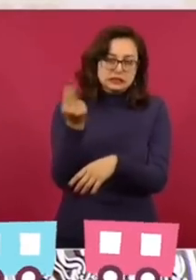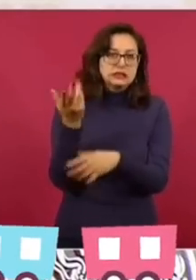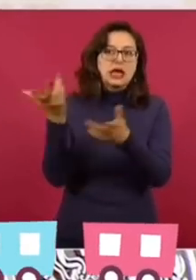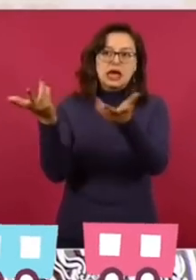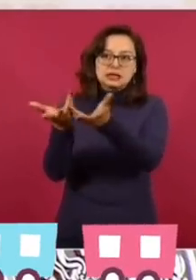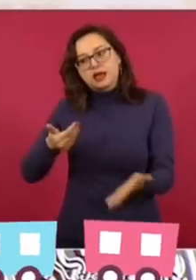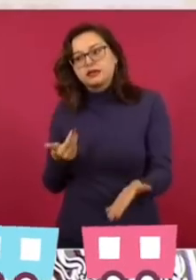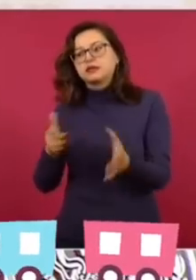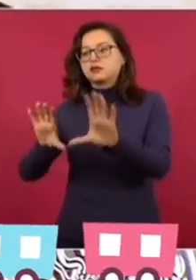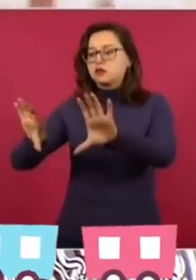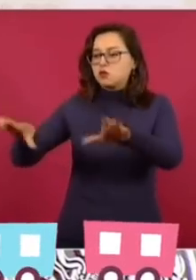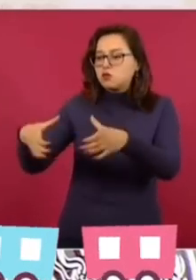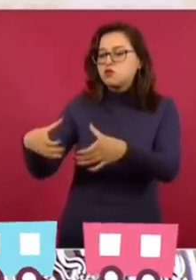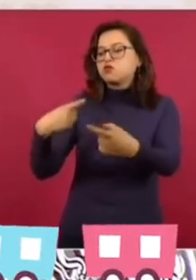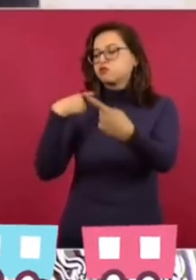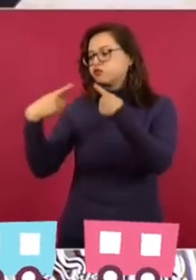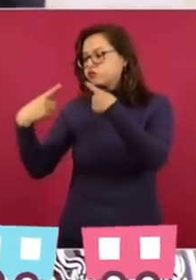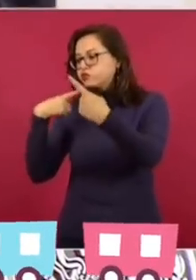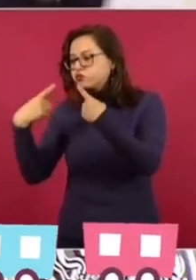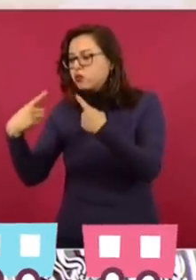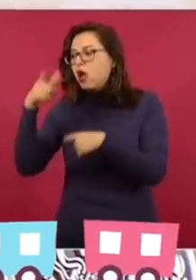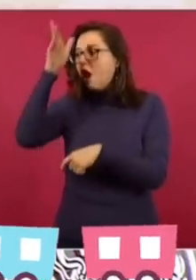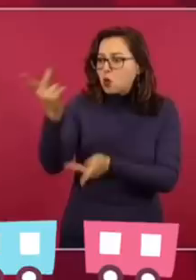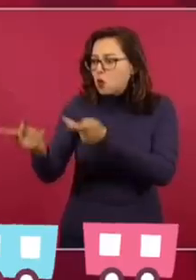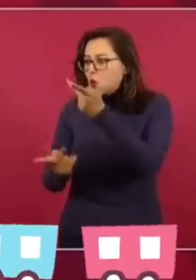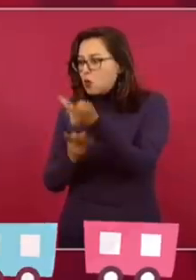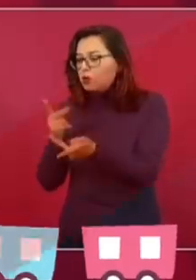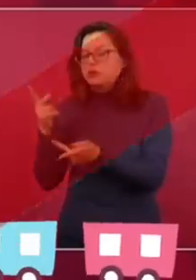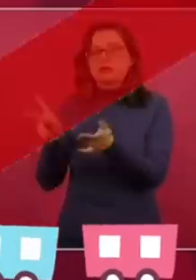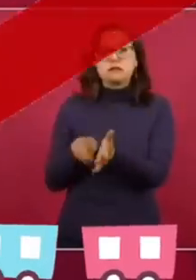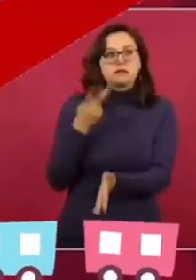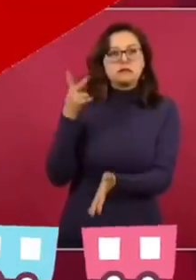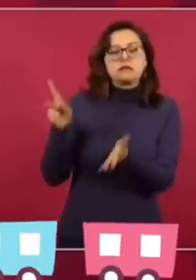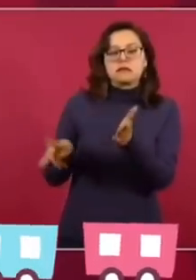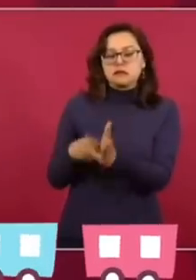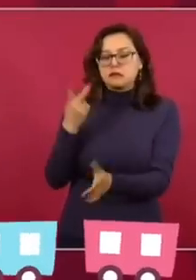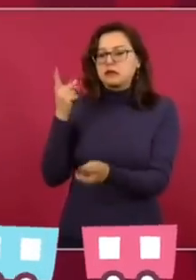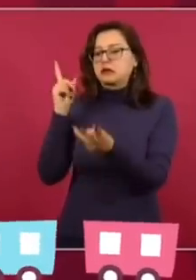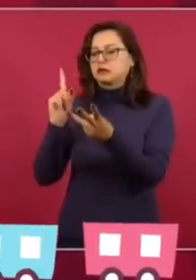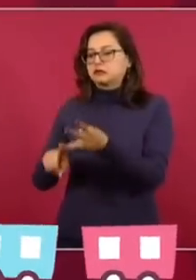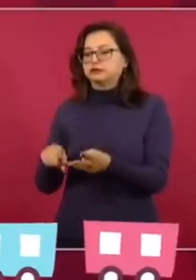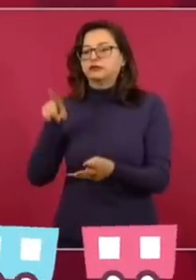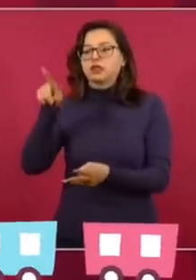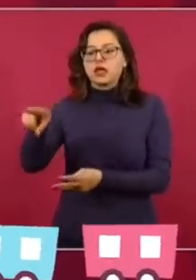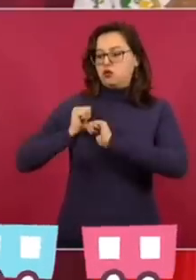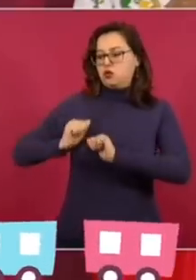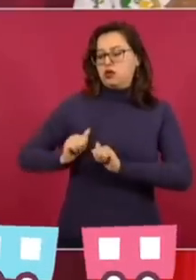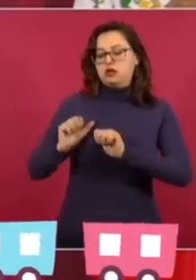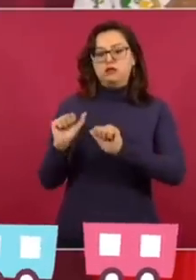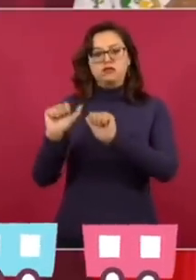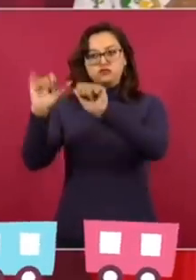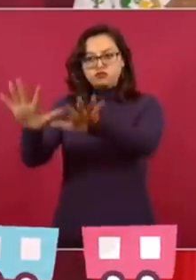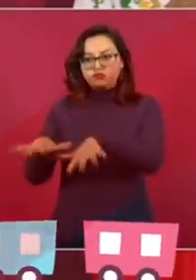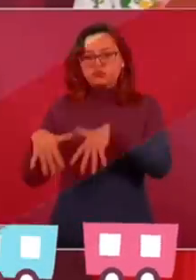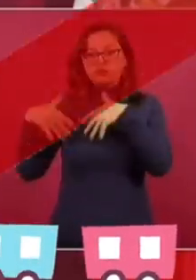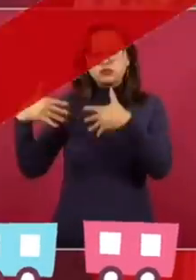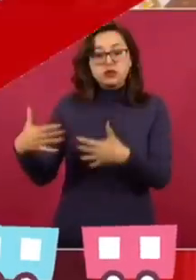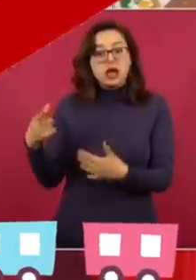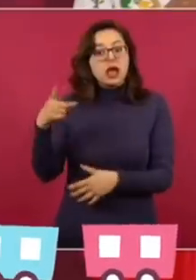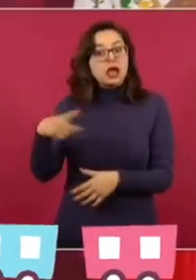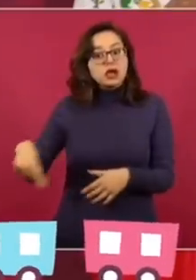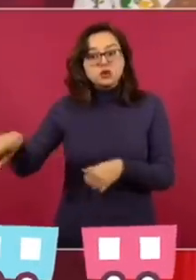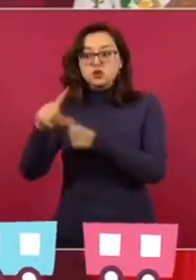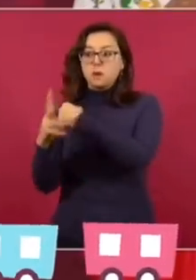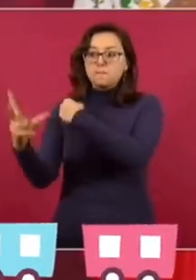se llevó a cabo una consulta, varias consultas, asambleas, ejidales. Entonces, se cuenta con